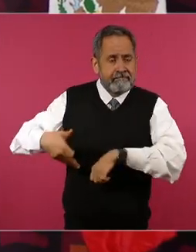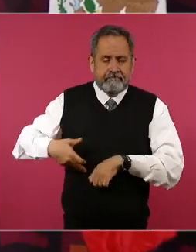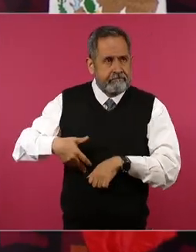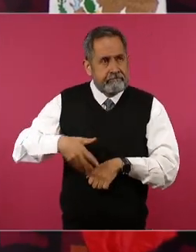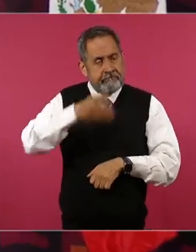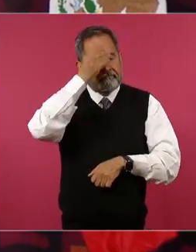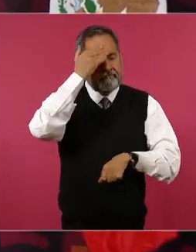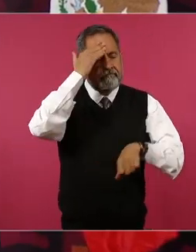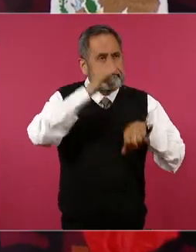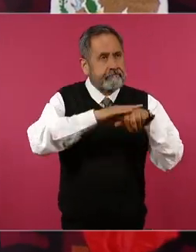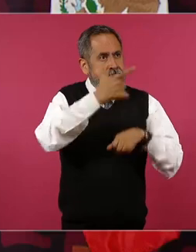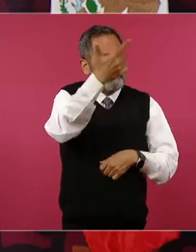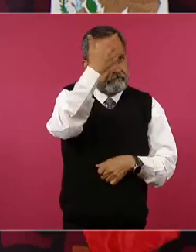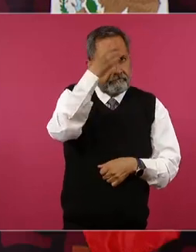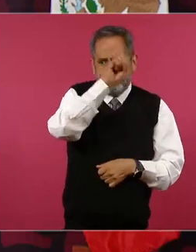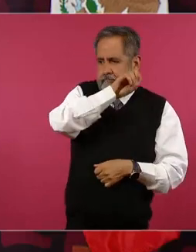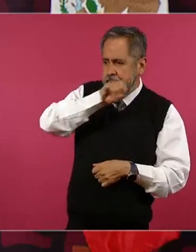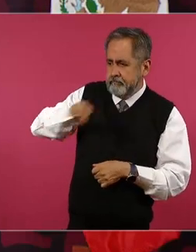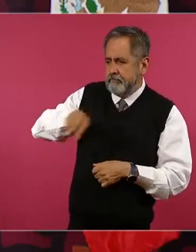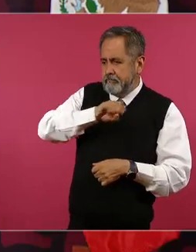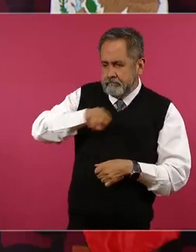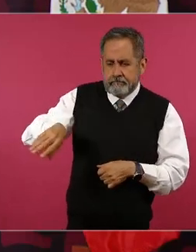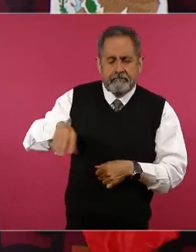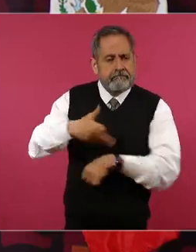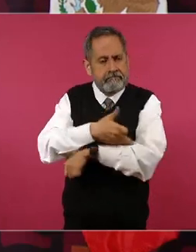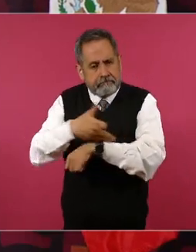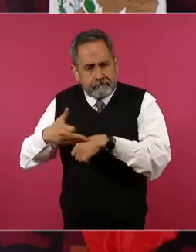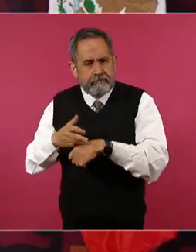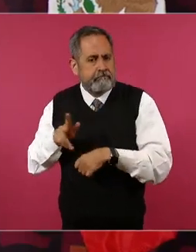ni de sus familiares ni de sus pueblos